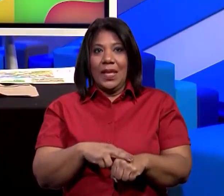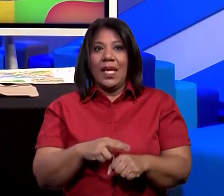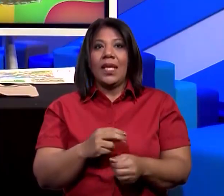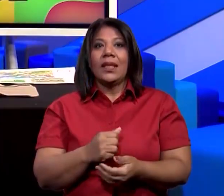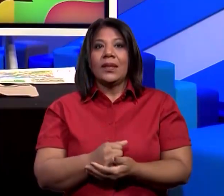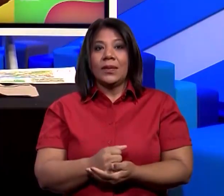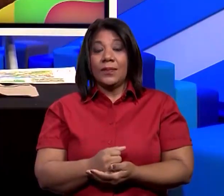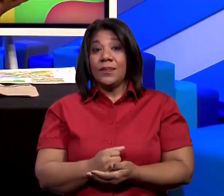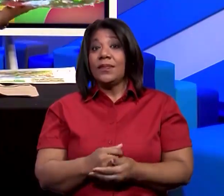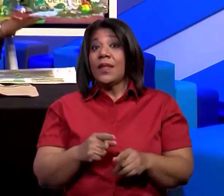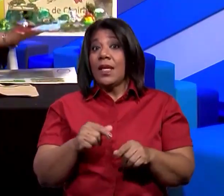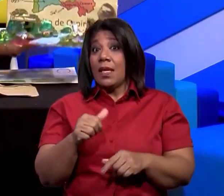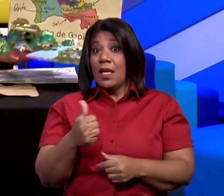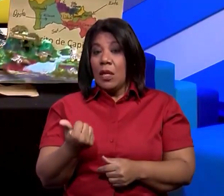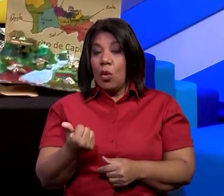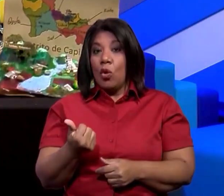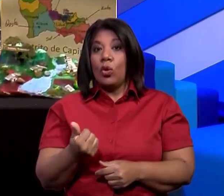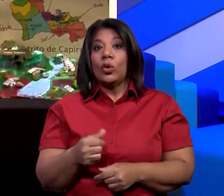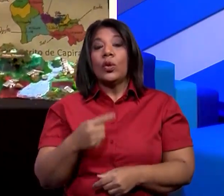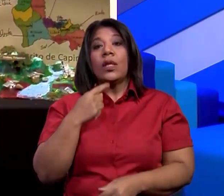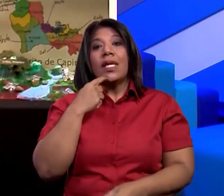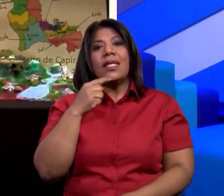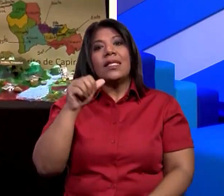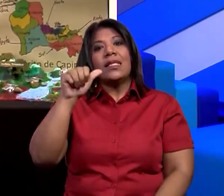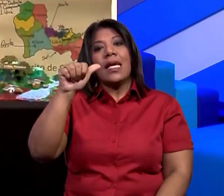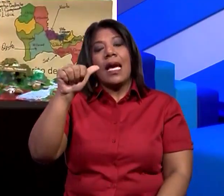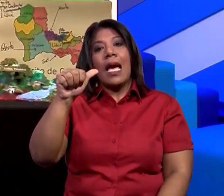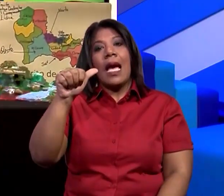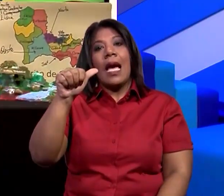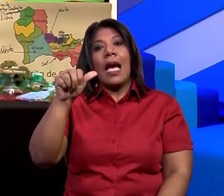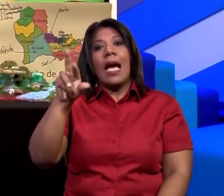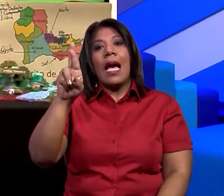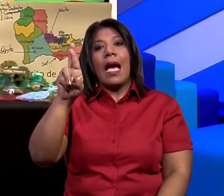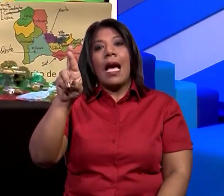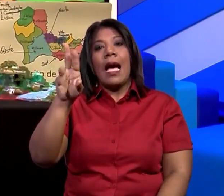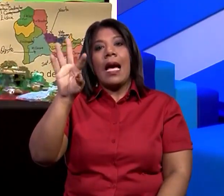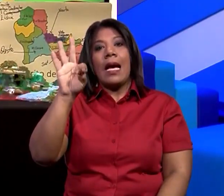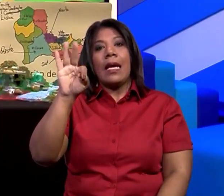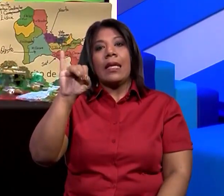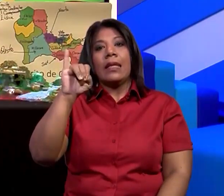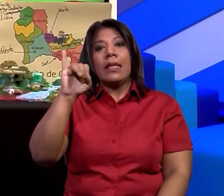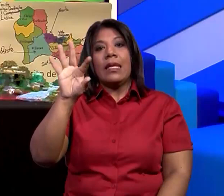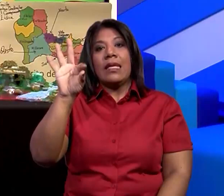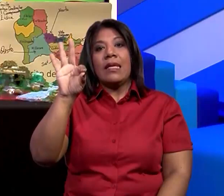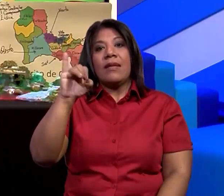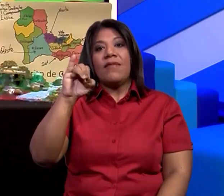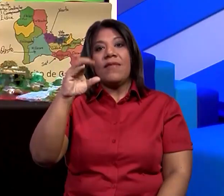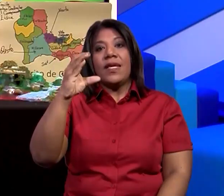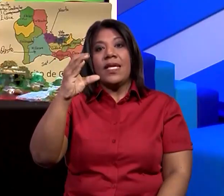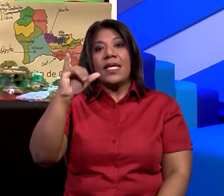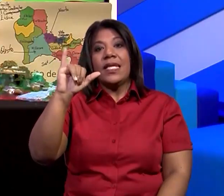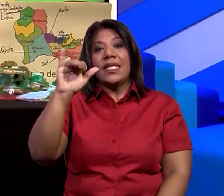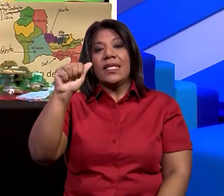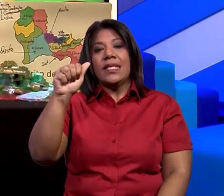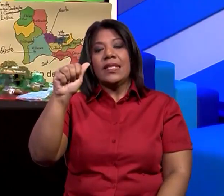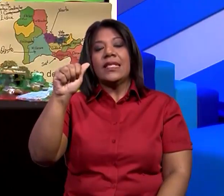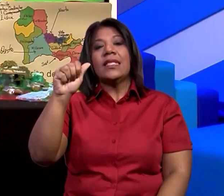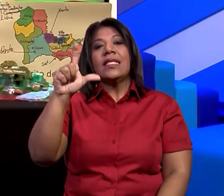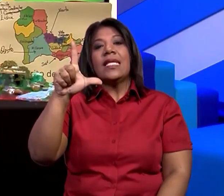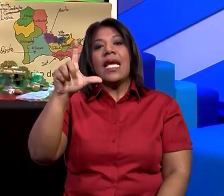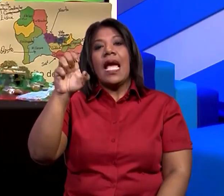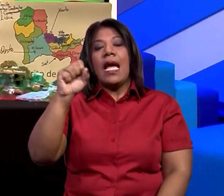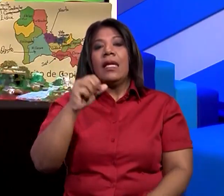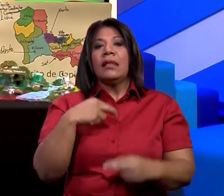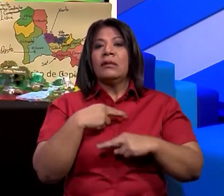Y los elementos artificiales que ya habíamos hablado, que son las escuelas, los centros de salud y la función de cada uno